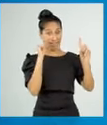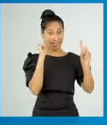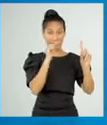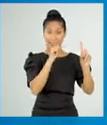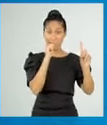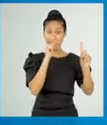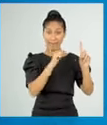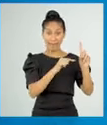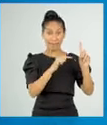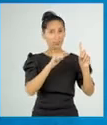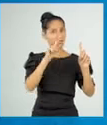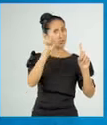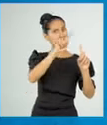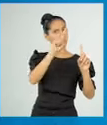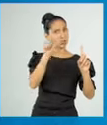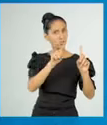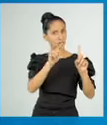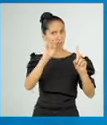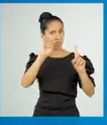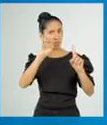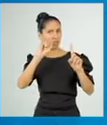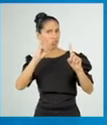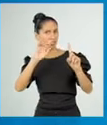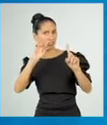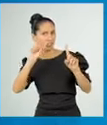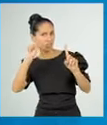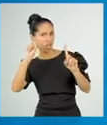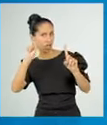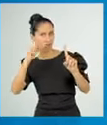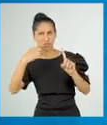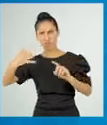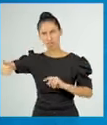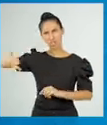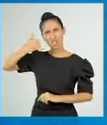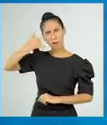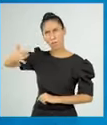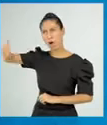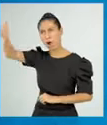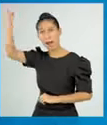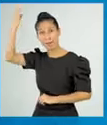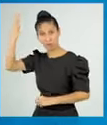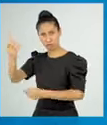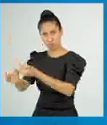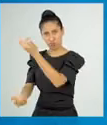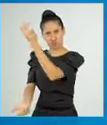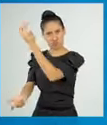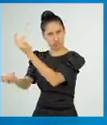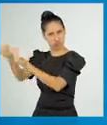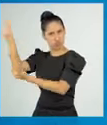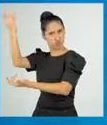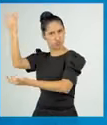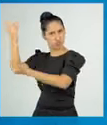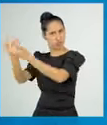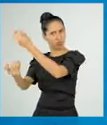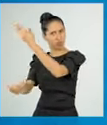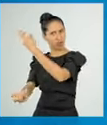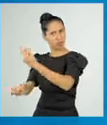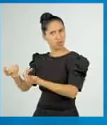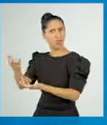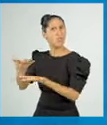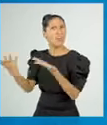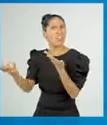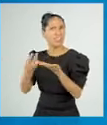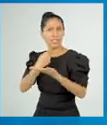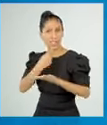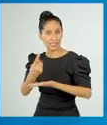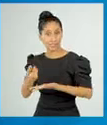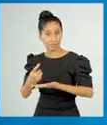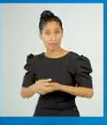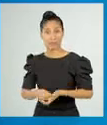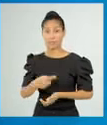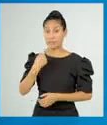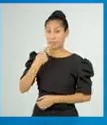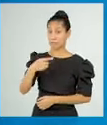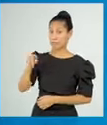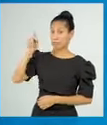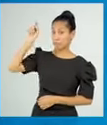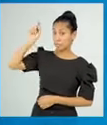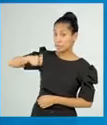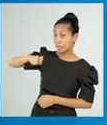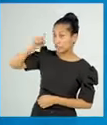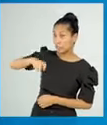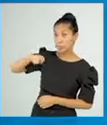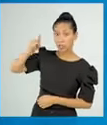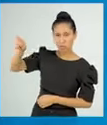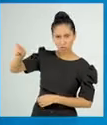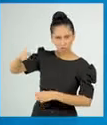mandó a llamar a Hefesto, dios del fuego, hábil en forjar metales y fabricar armas, y le ordenó. Es necesario que hagas una mujer.